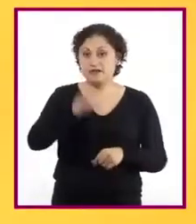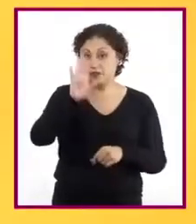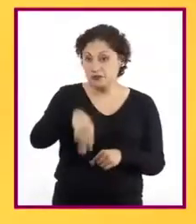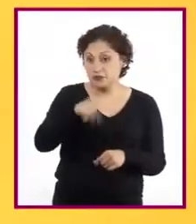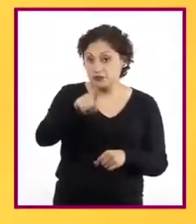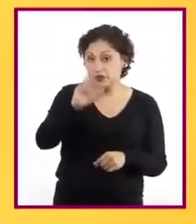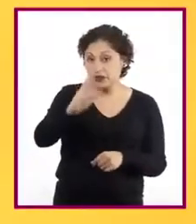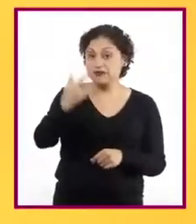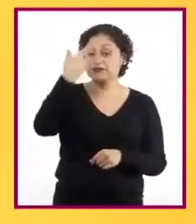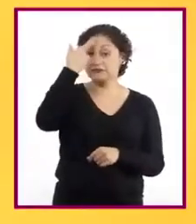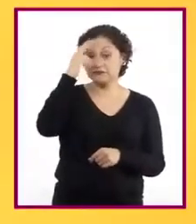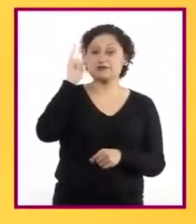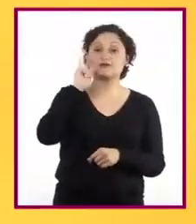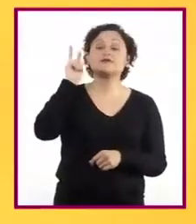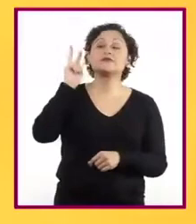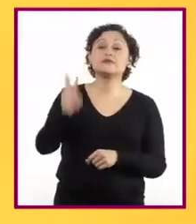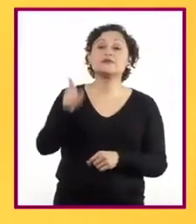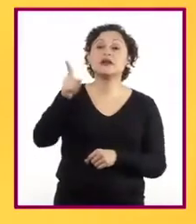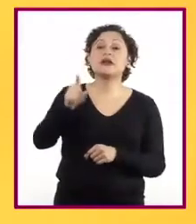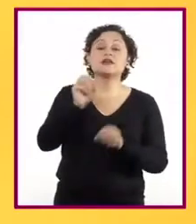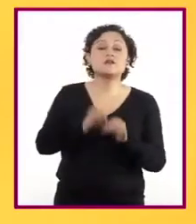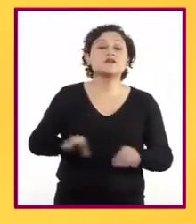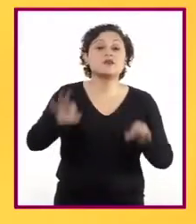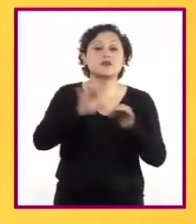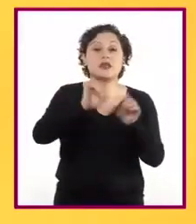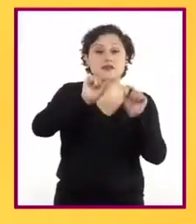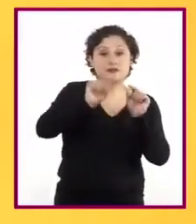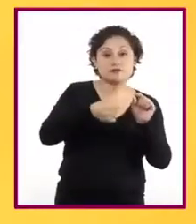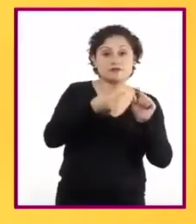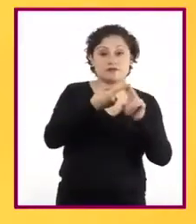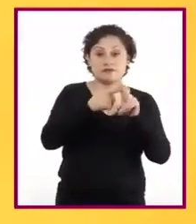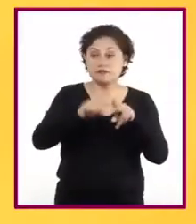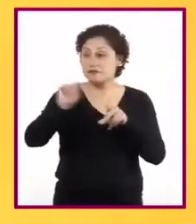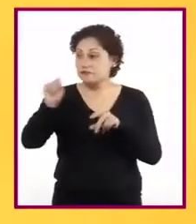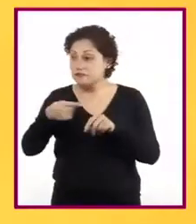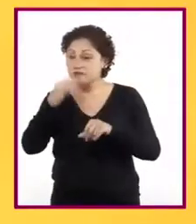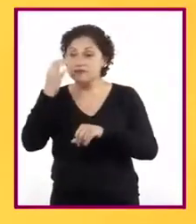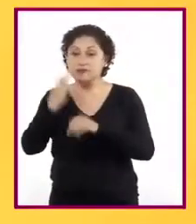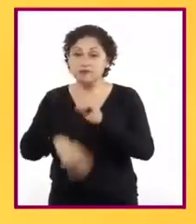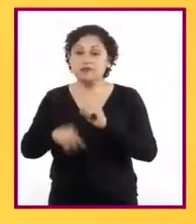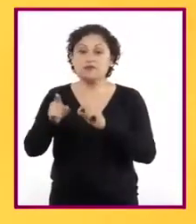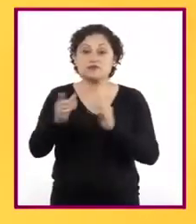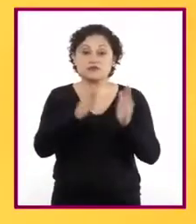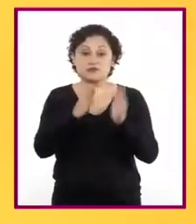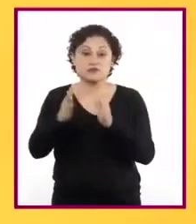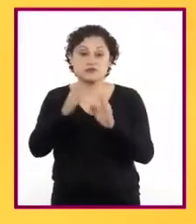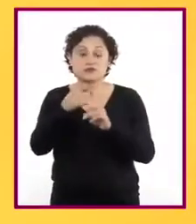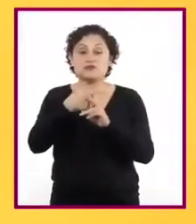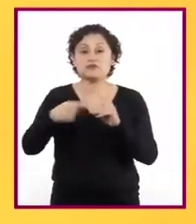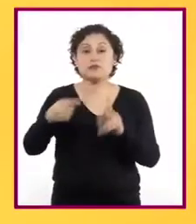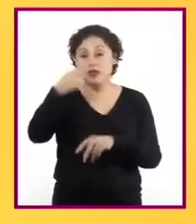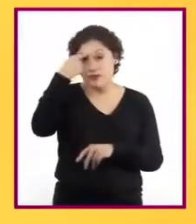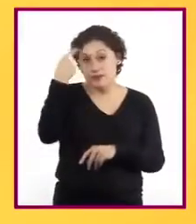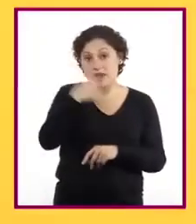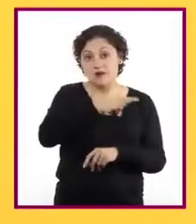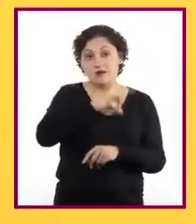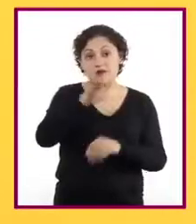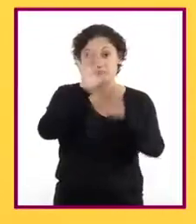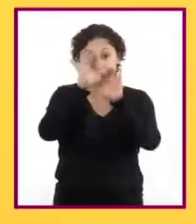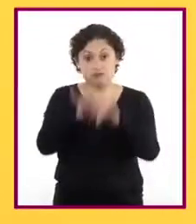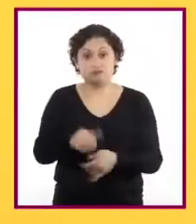importante que consideren la posición de la coma para evitar crear un texto que se malinterprete o que no se entienda.